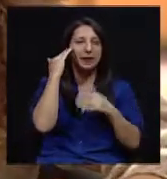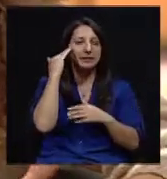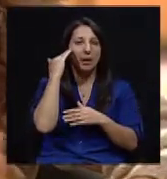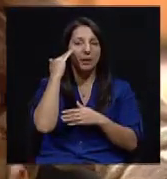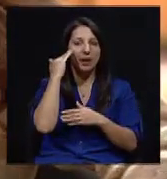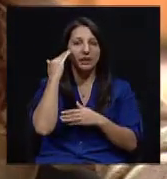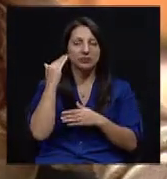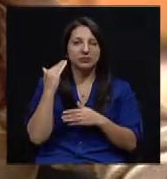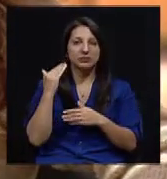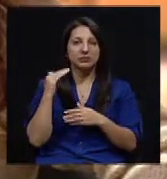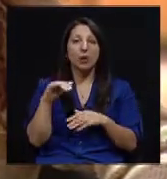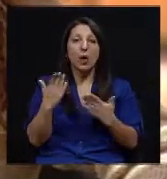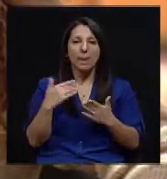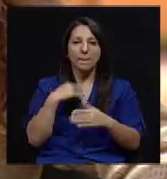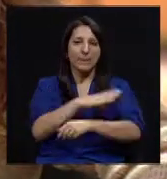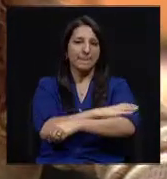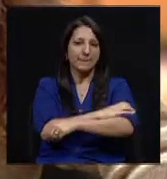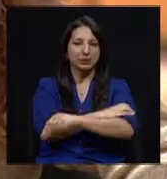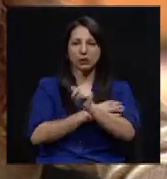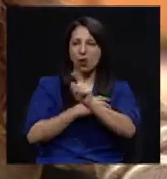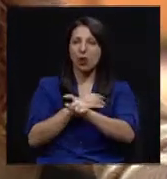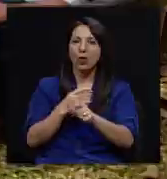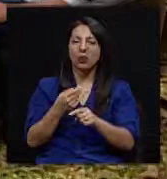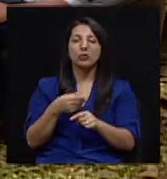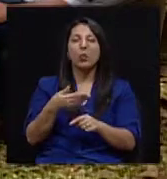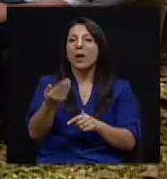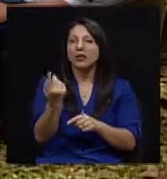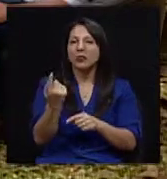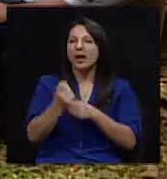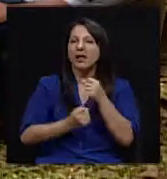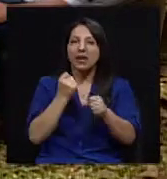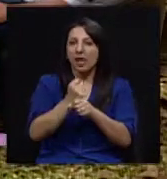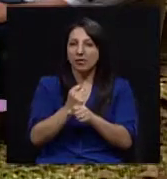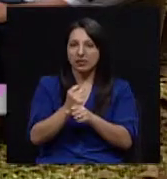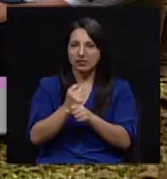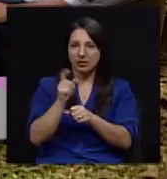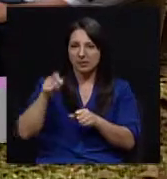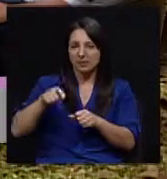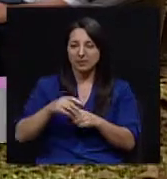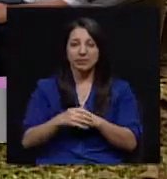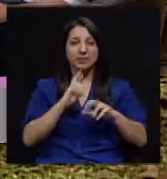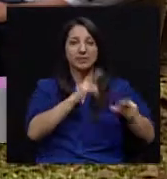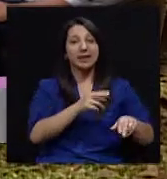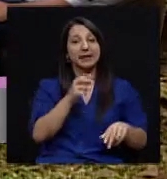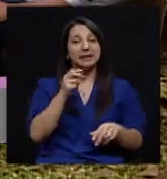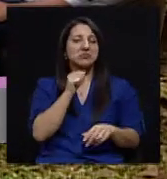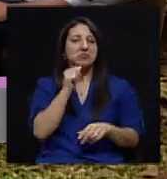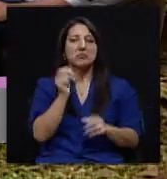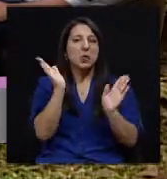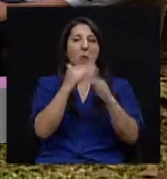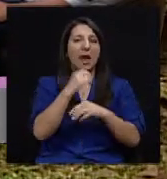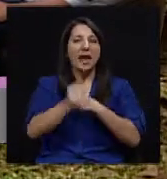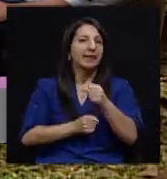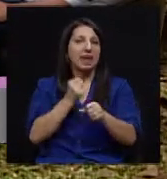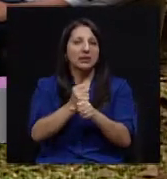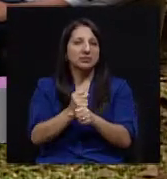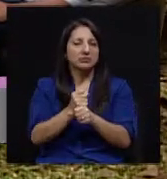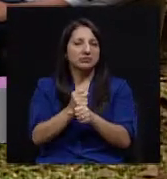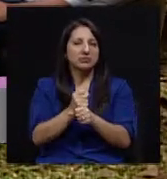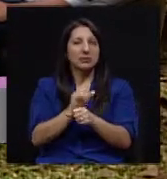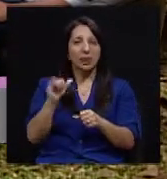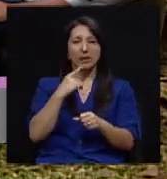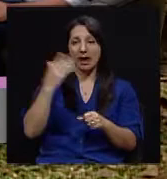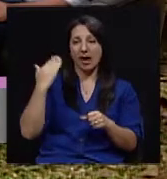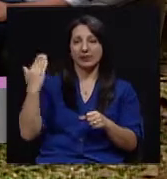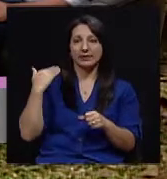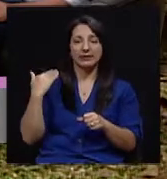cómo está mi presión, doctor? ¿En qué edad sería importante? Yo creo que no hay ninguna edad. No edad. Como decíamos